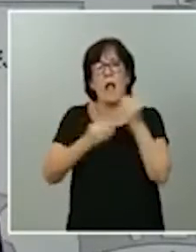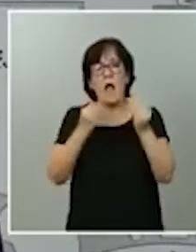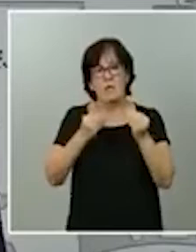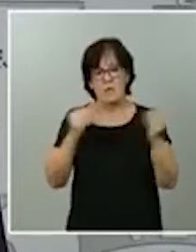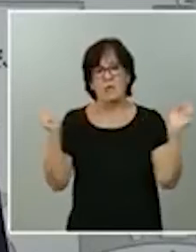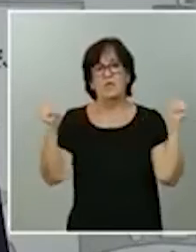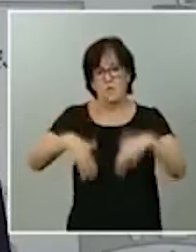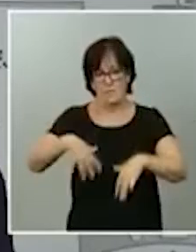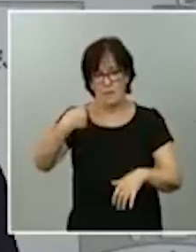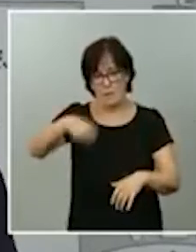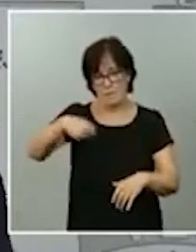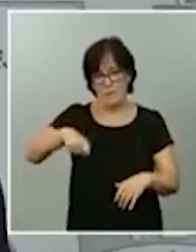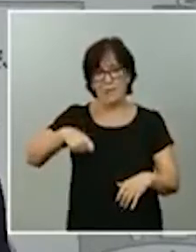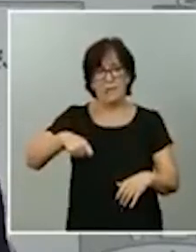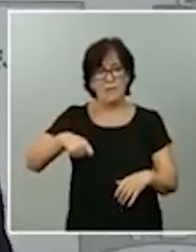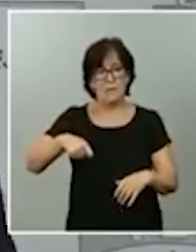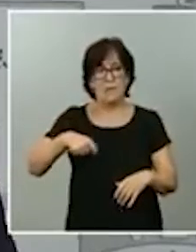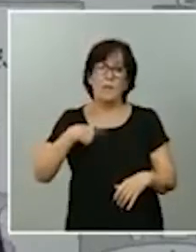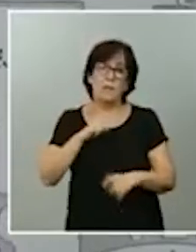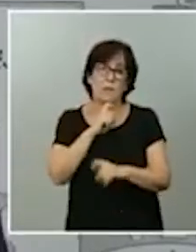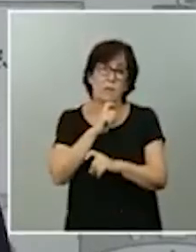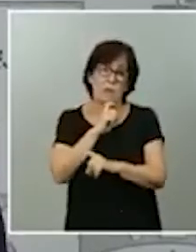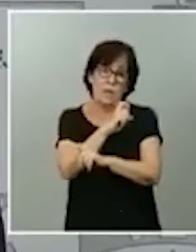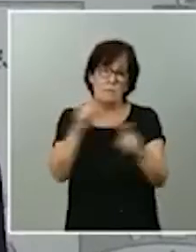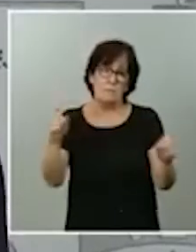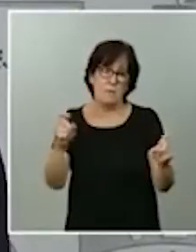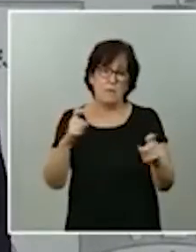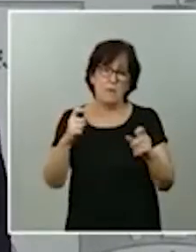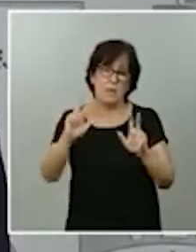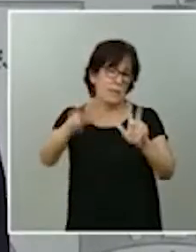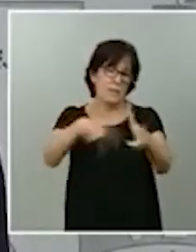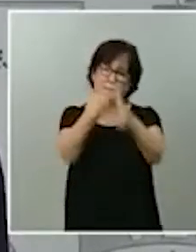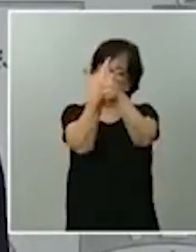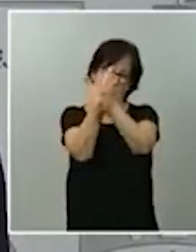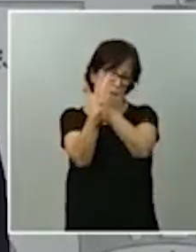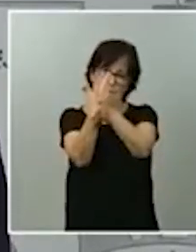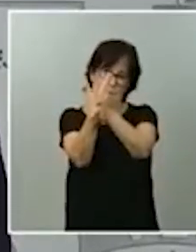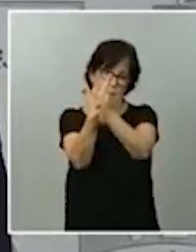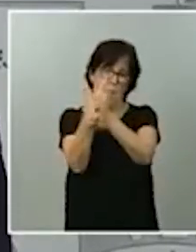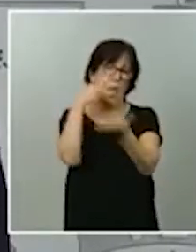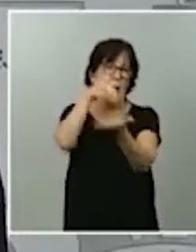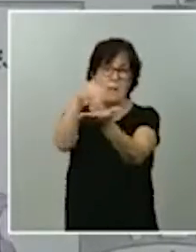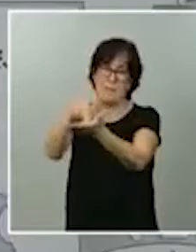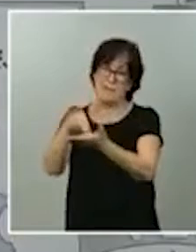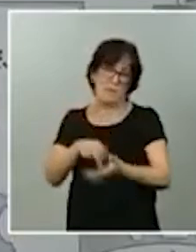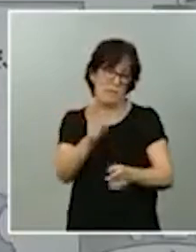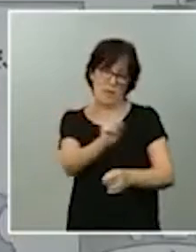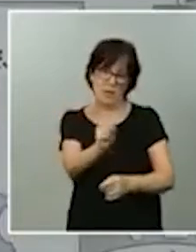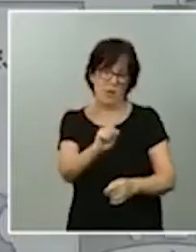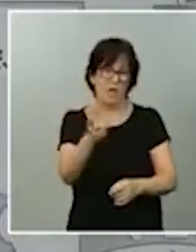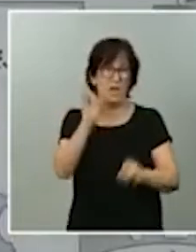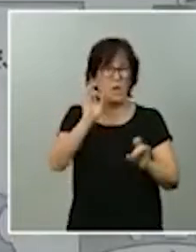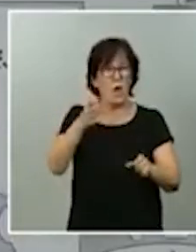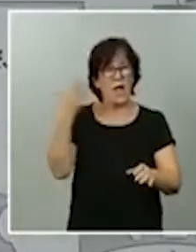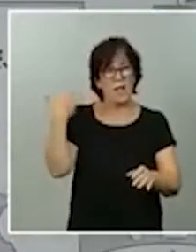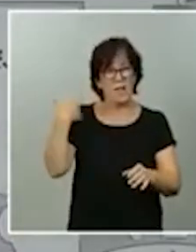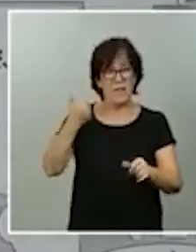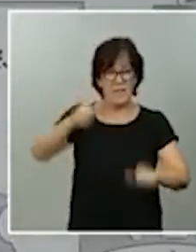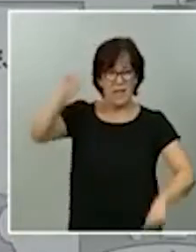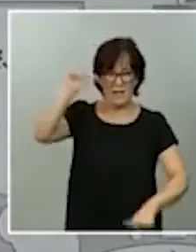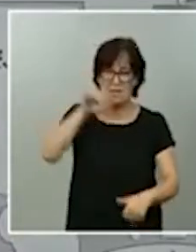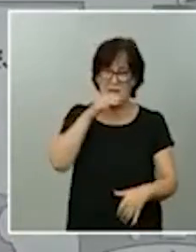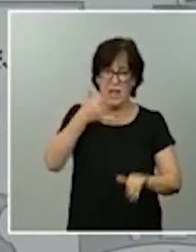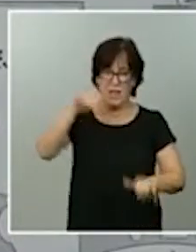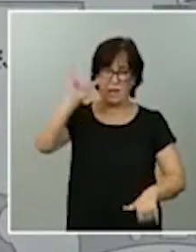presidentes que, lógicamente, ya les anunció que será telemática, que no va a ser presencial como la que tuvimos en La Rioja. Y en relación con los cambios legales porque ha habido